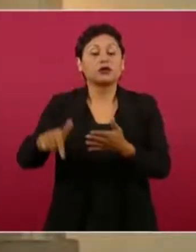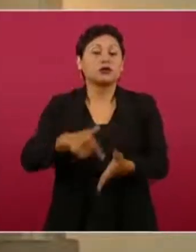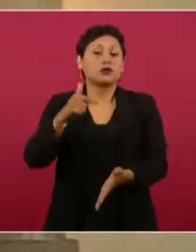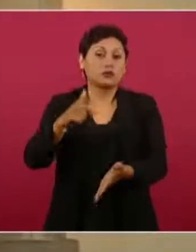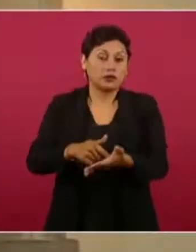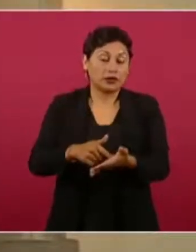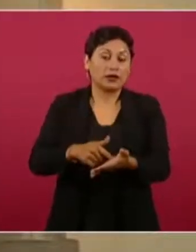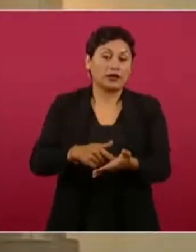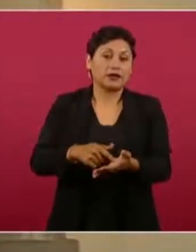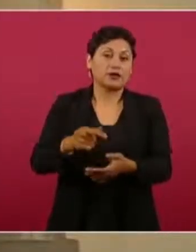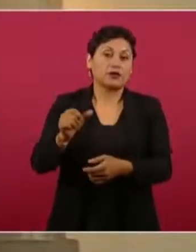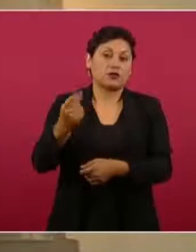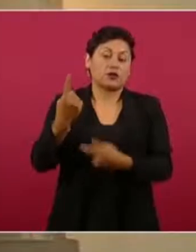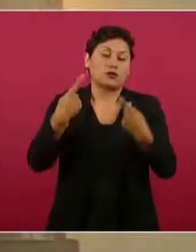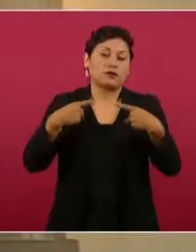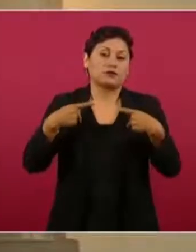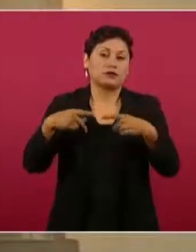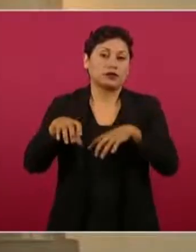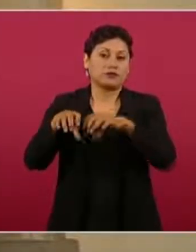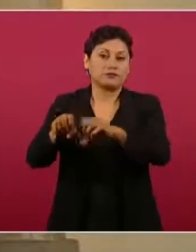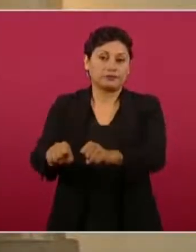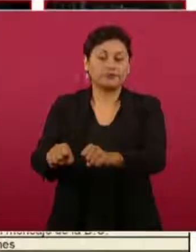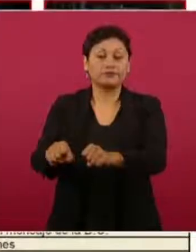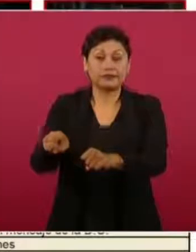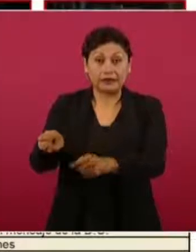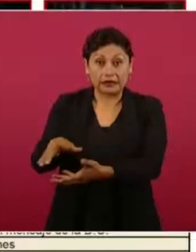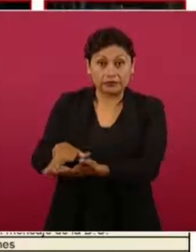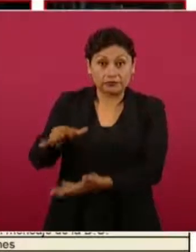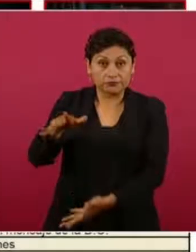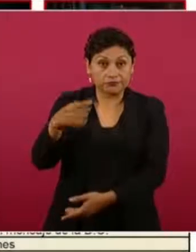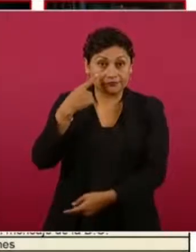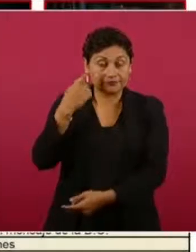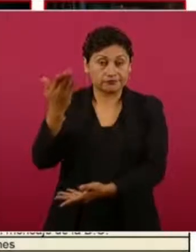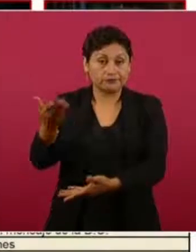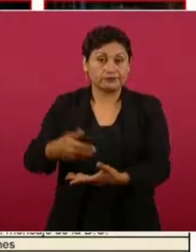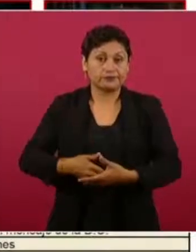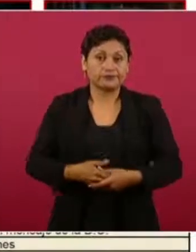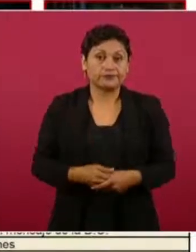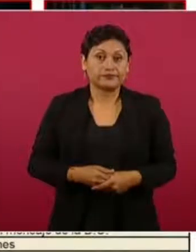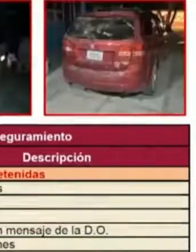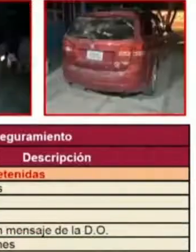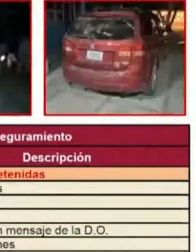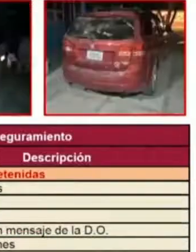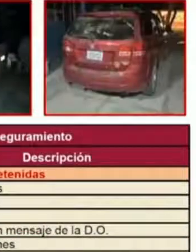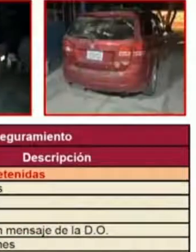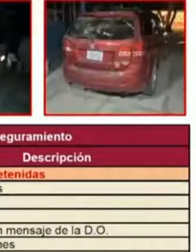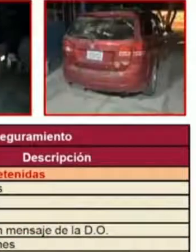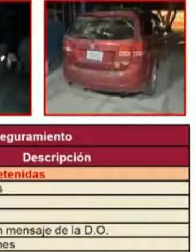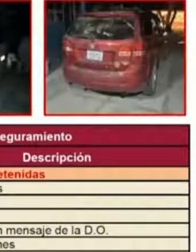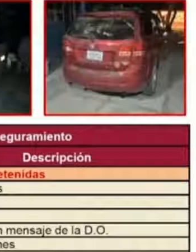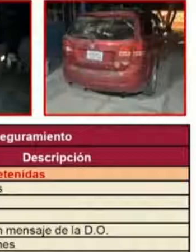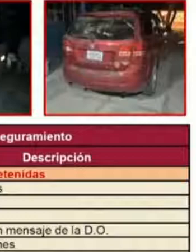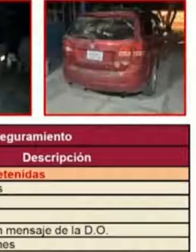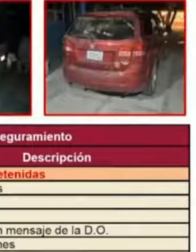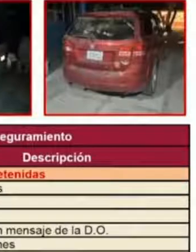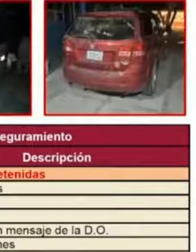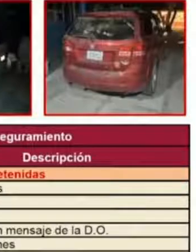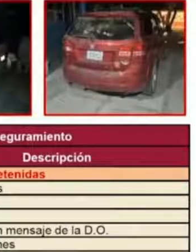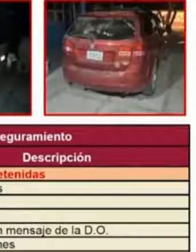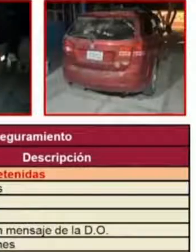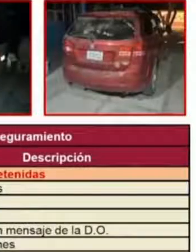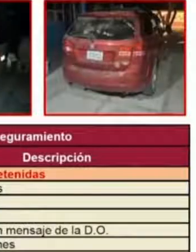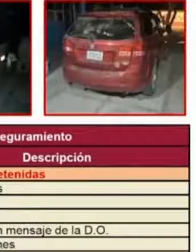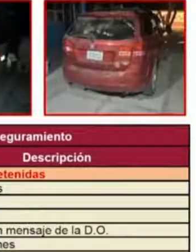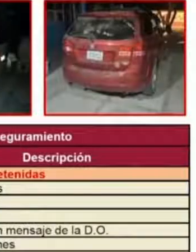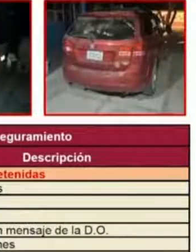una persona detenida con 130 paquetes de cocaína, un kilogramo cada uno, es decir, 130 kilos de cocaína.